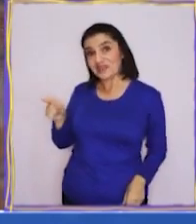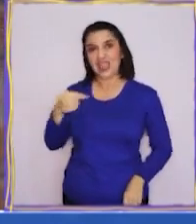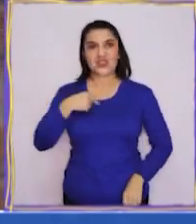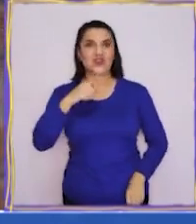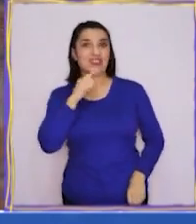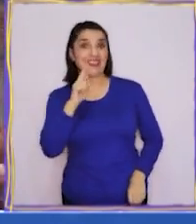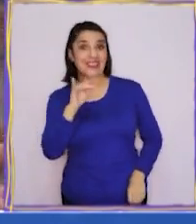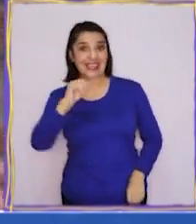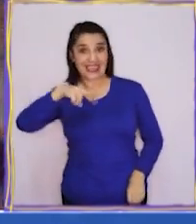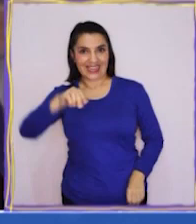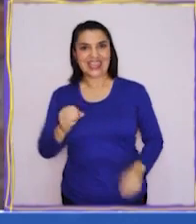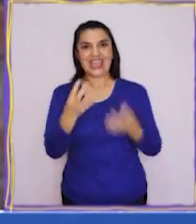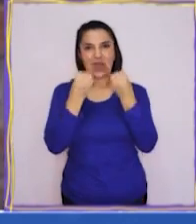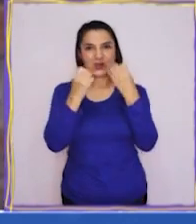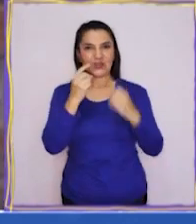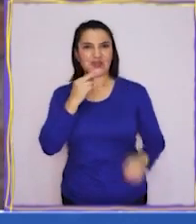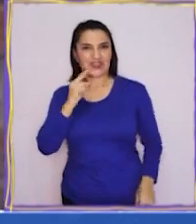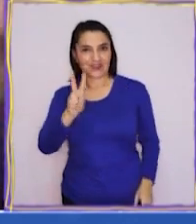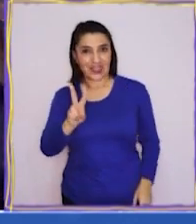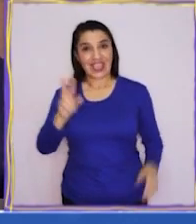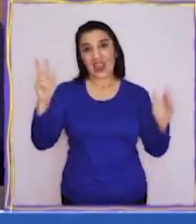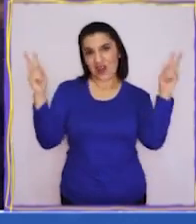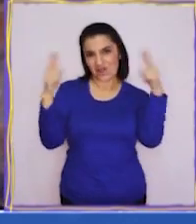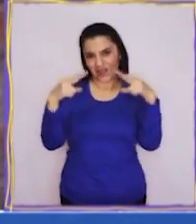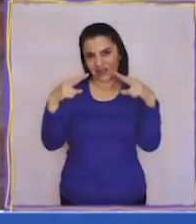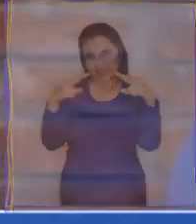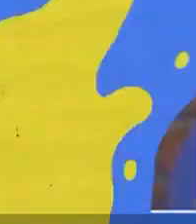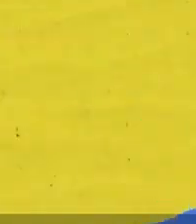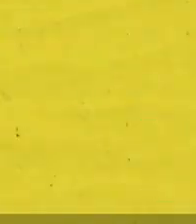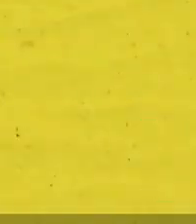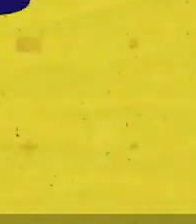Soy Trinidad y esto es Aprendo TV. ¡Nos vemos!